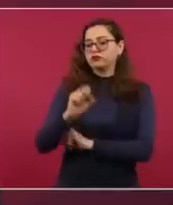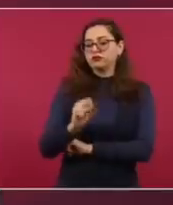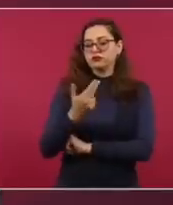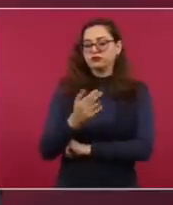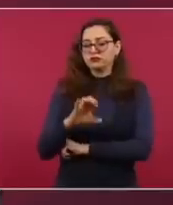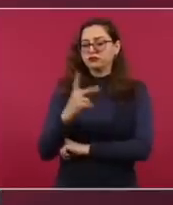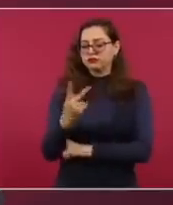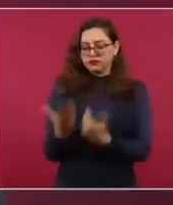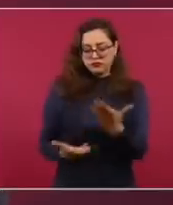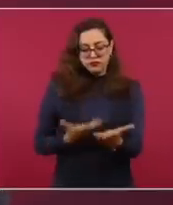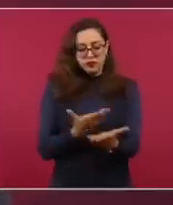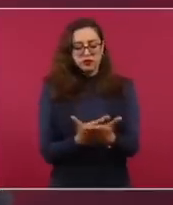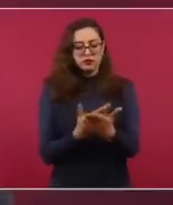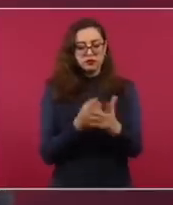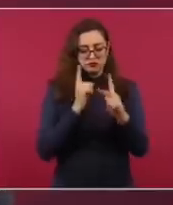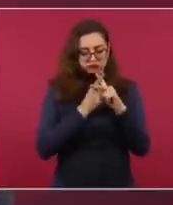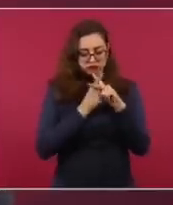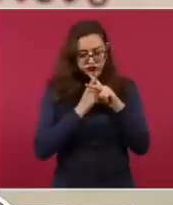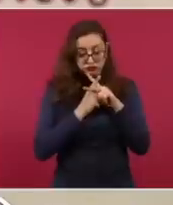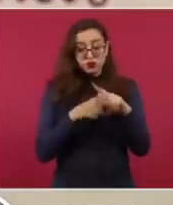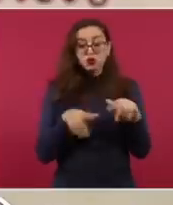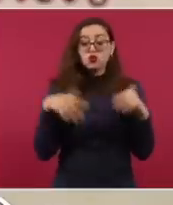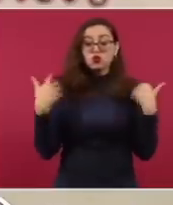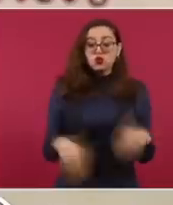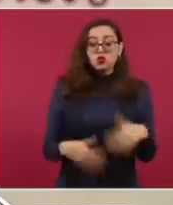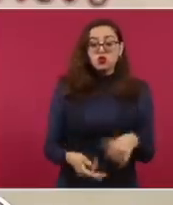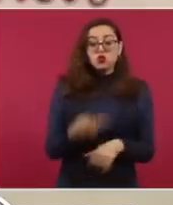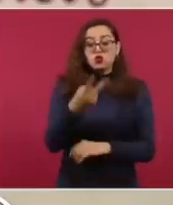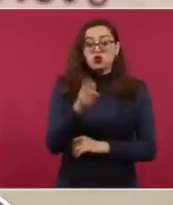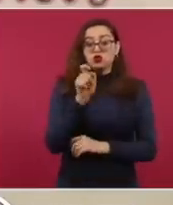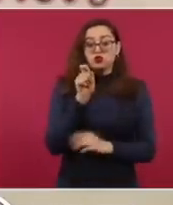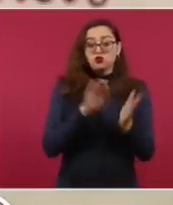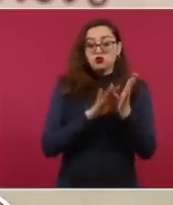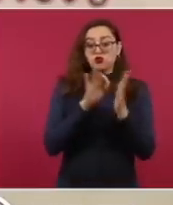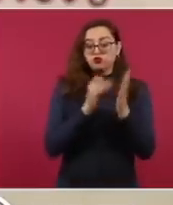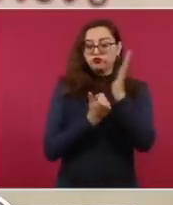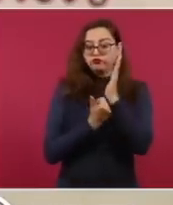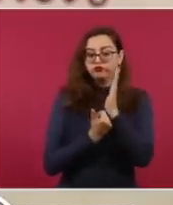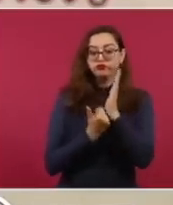de que esto podría incluso significar para México más de dos puntos de crecimiento adicionales.